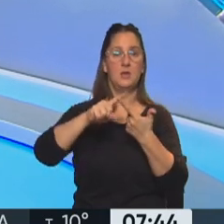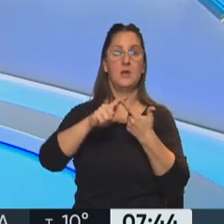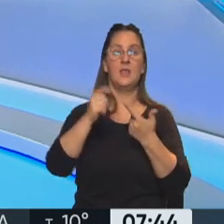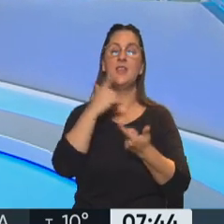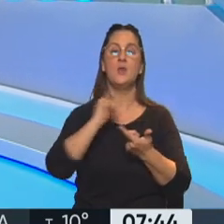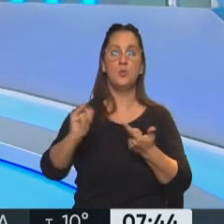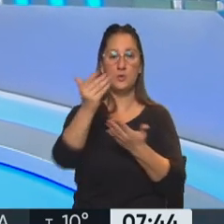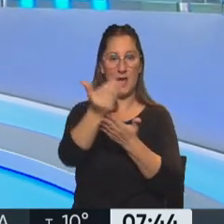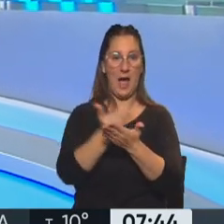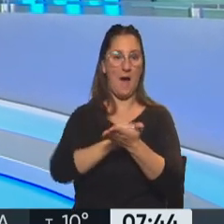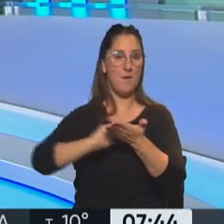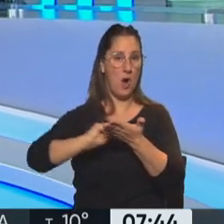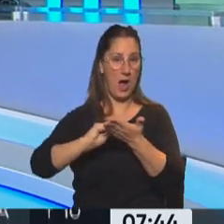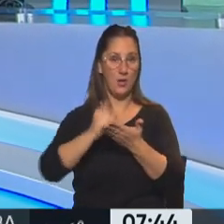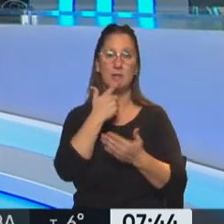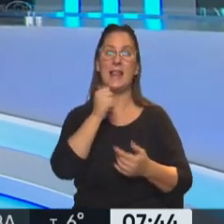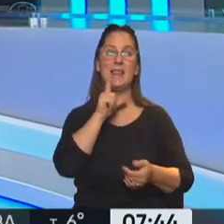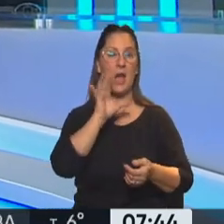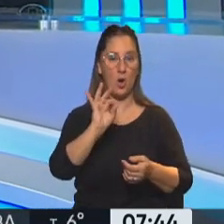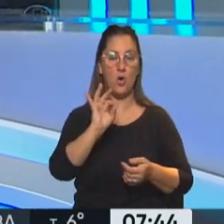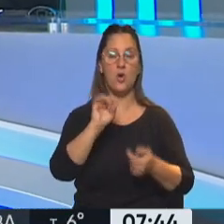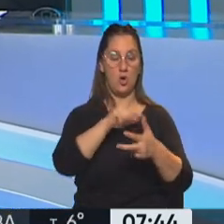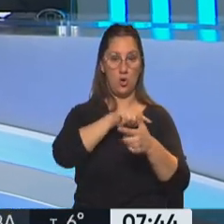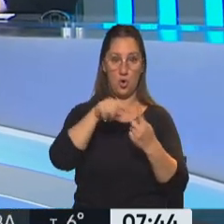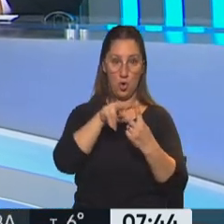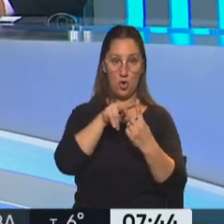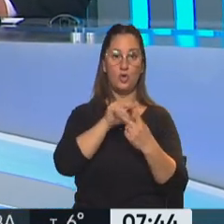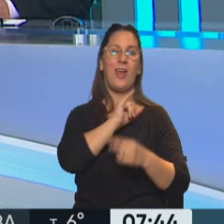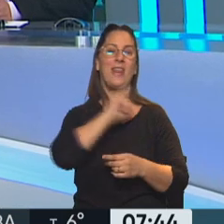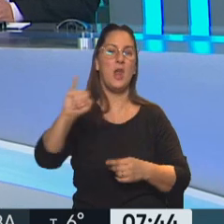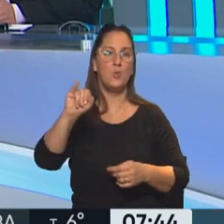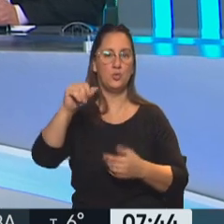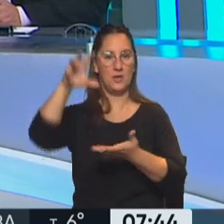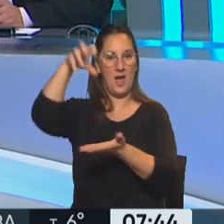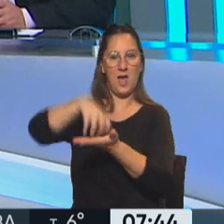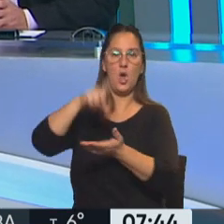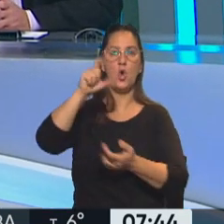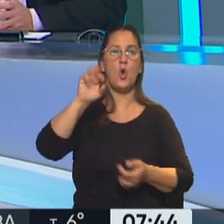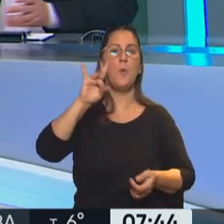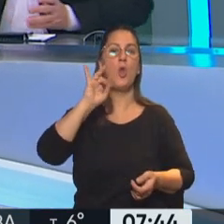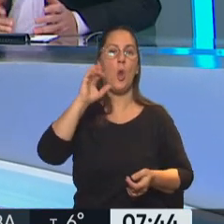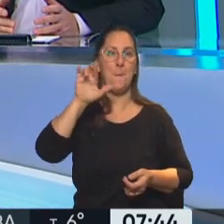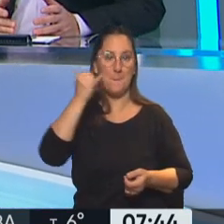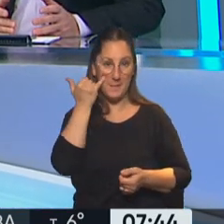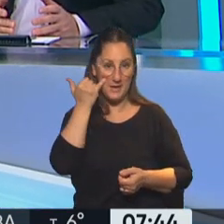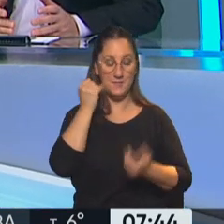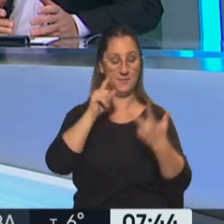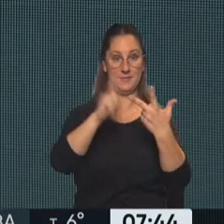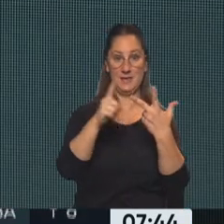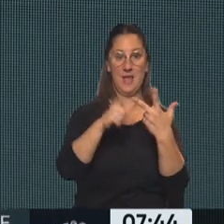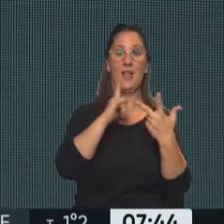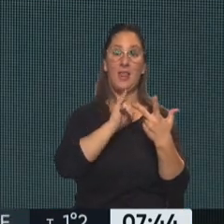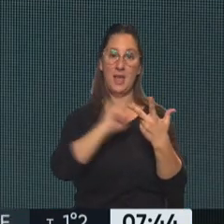Santiago Dupuy de Lom. Son los dos habituales denunciantes en Comodoro Pi a partir de información de esta naturaleza. La tercera